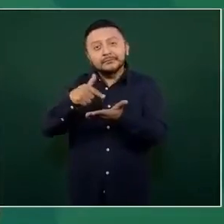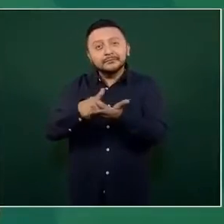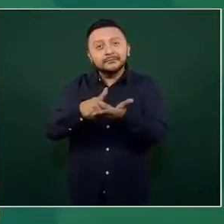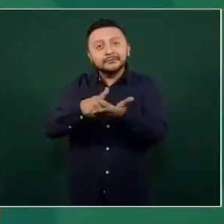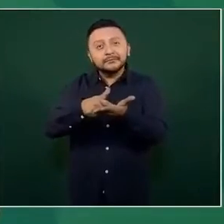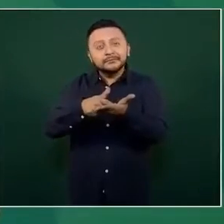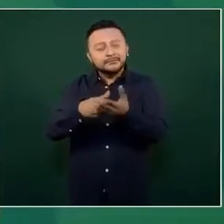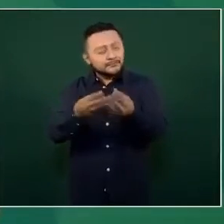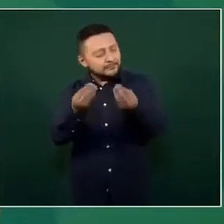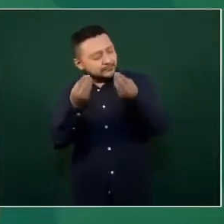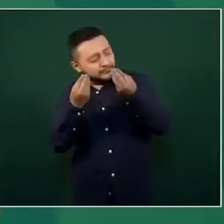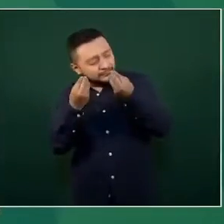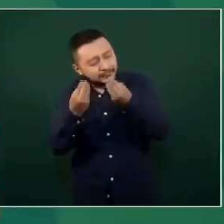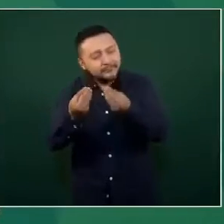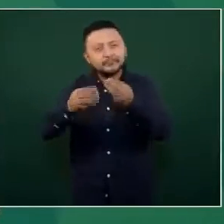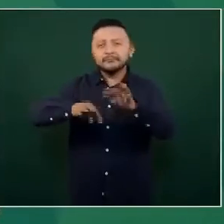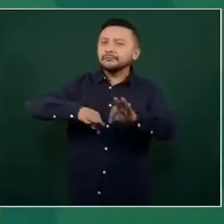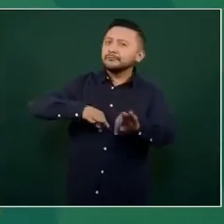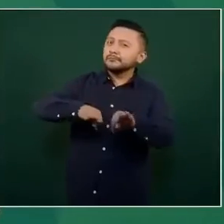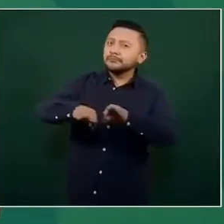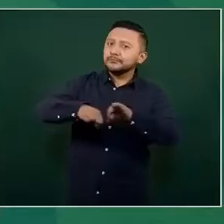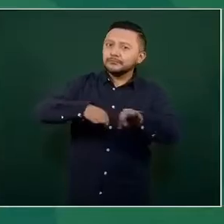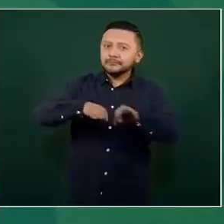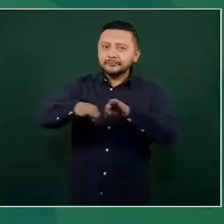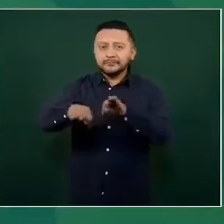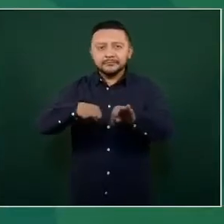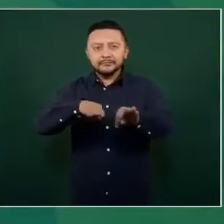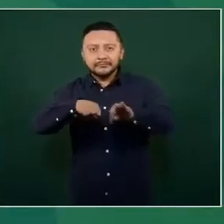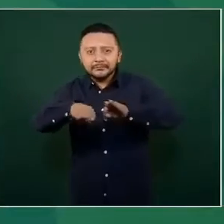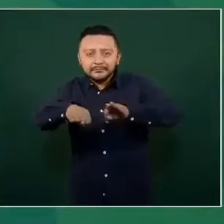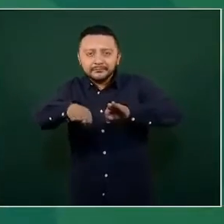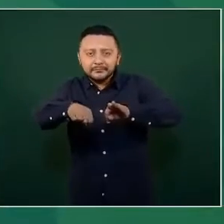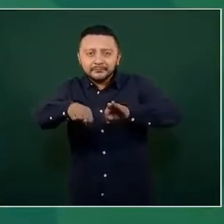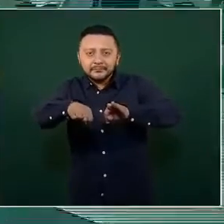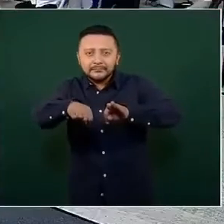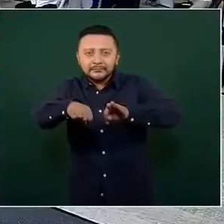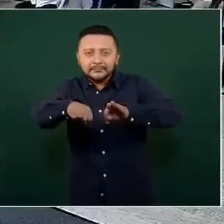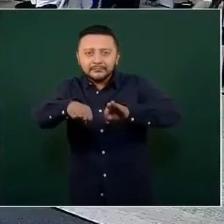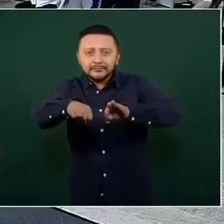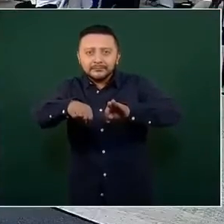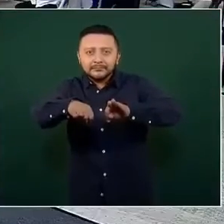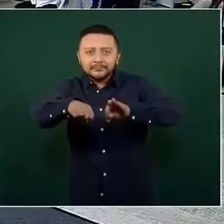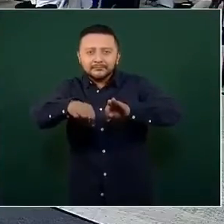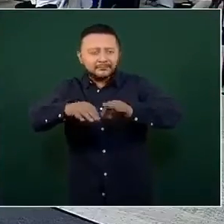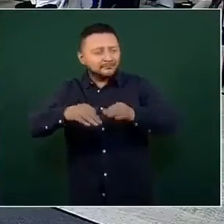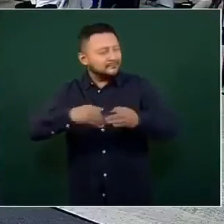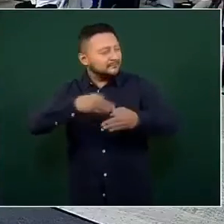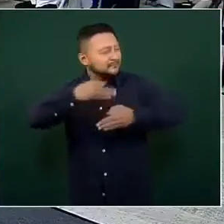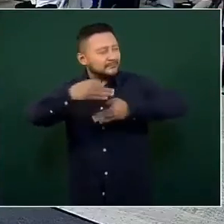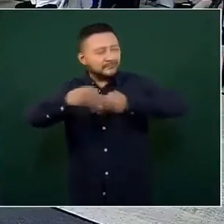batallar, enfrentando fraudes